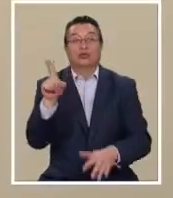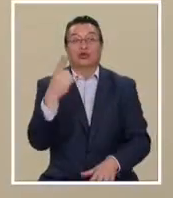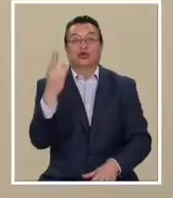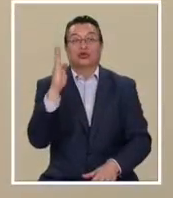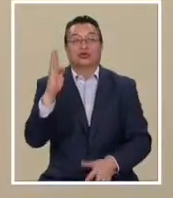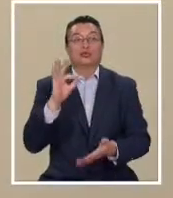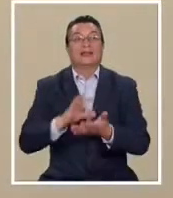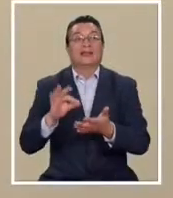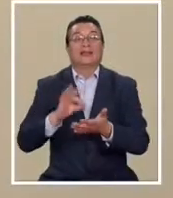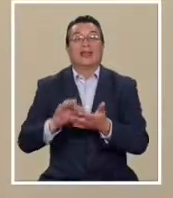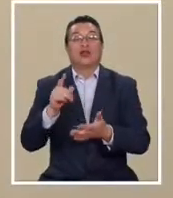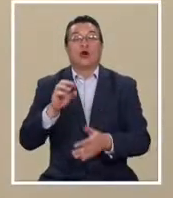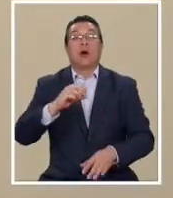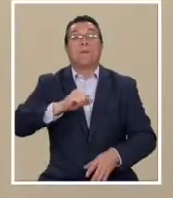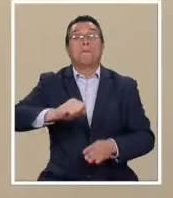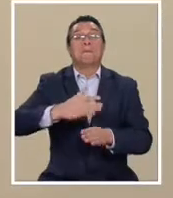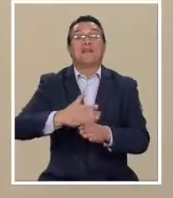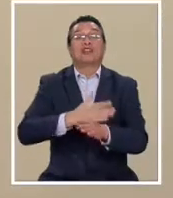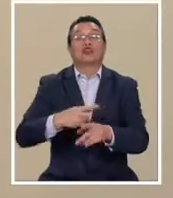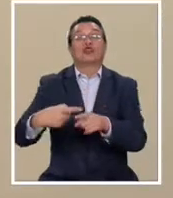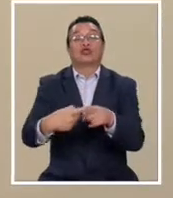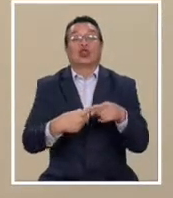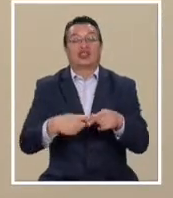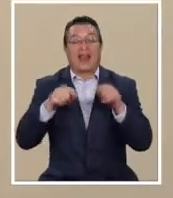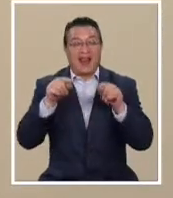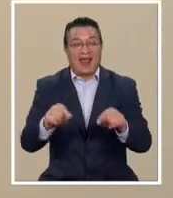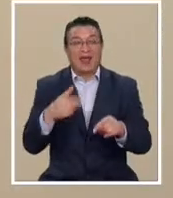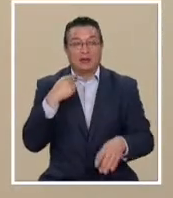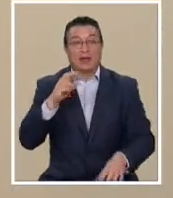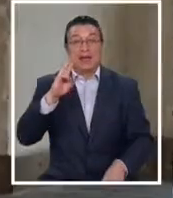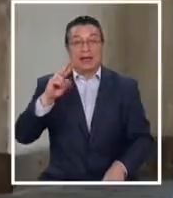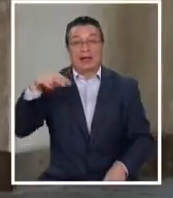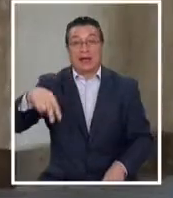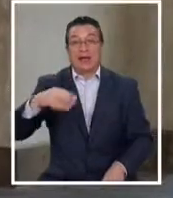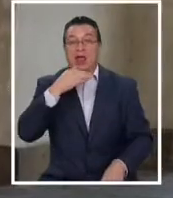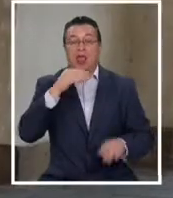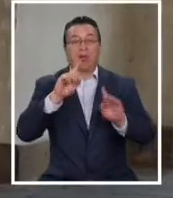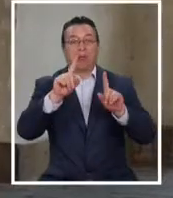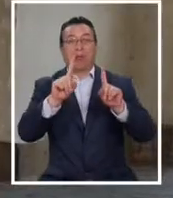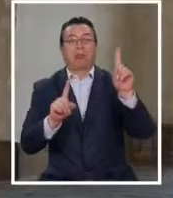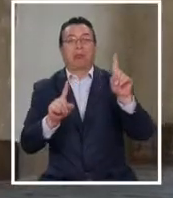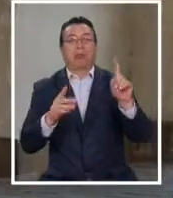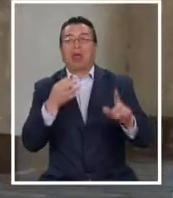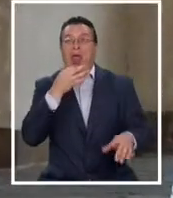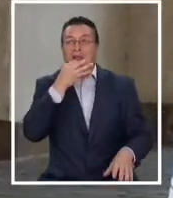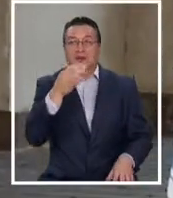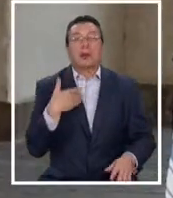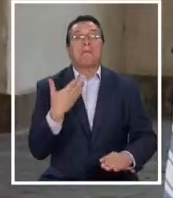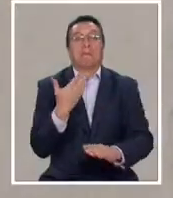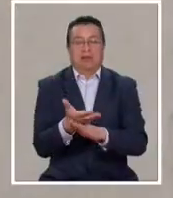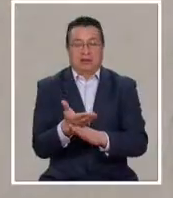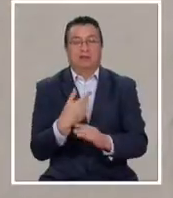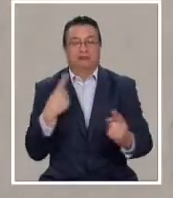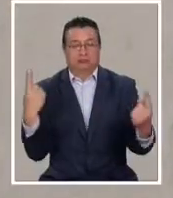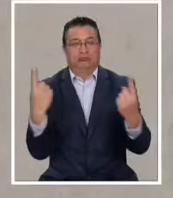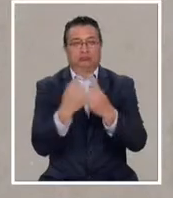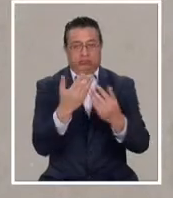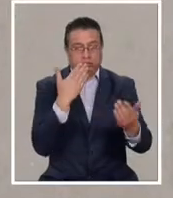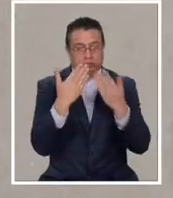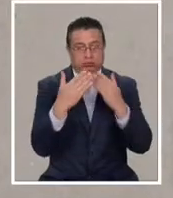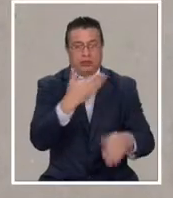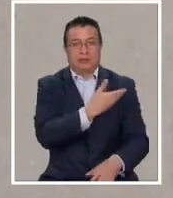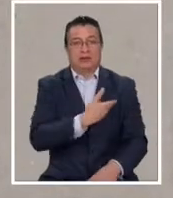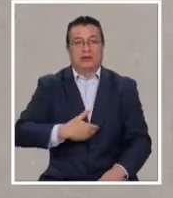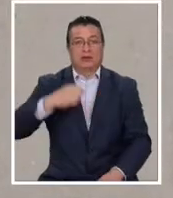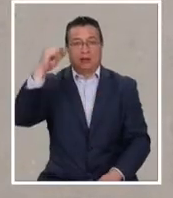de Previsión Social, Pedro Pizarro. El rehene se siente en desventaja con la UDI y ya solicitó audiencia con el presidente Piñera